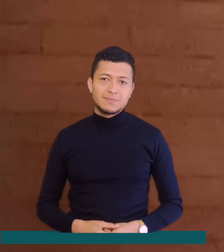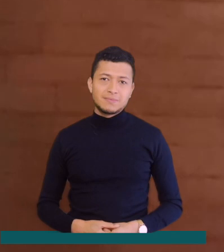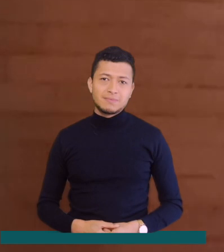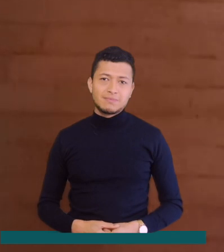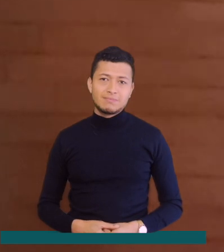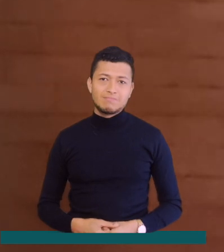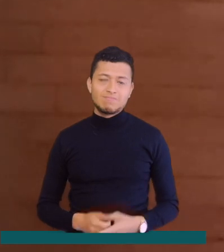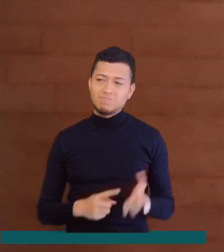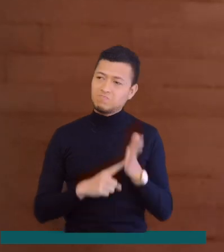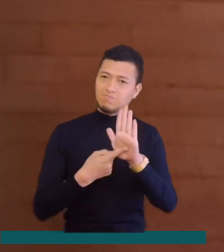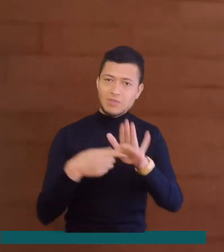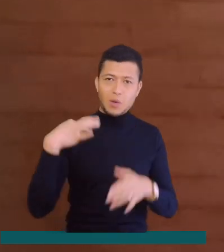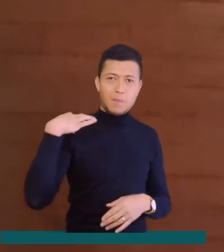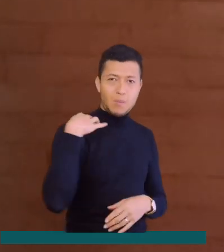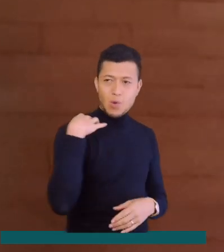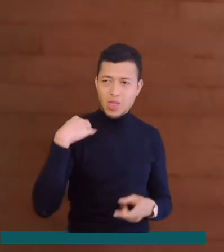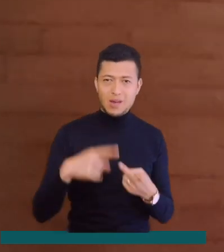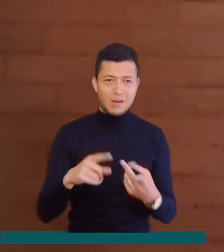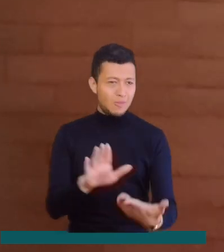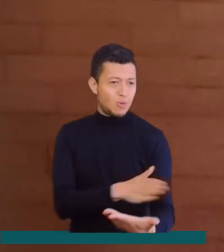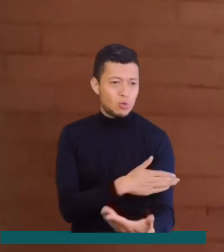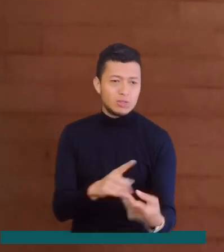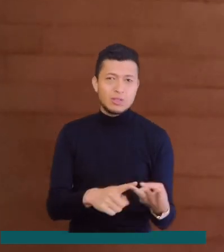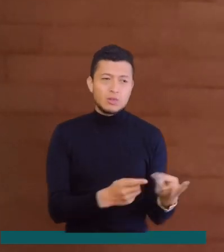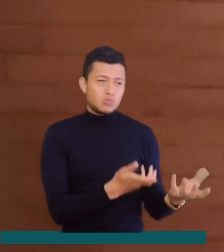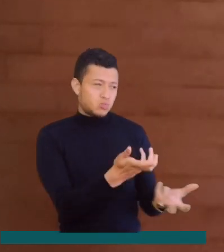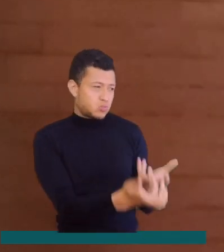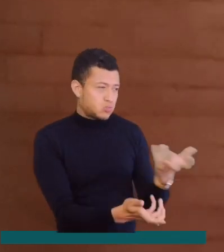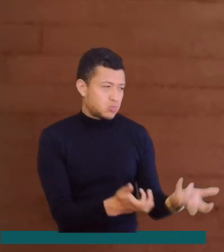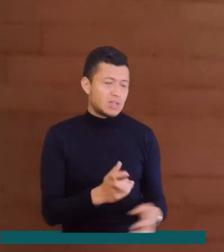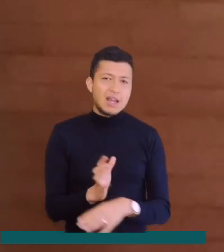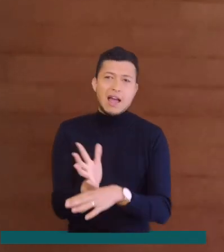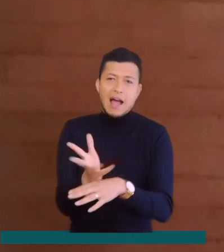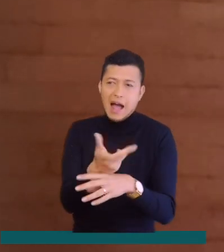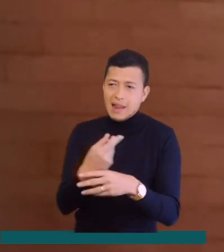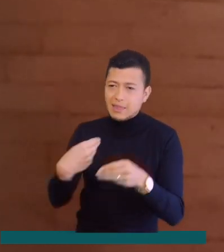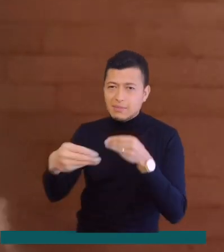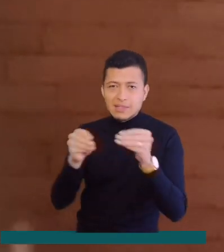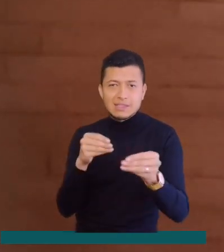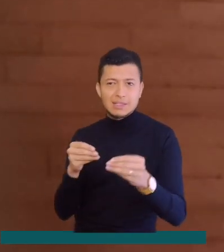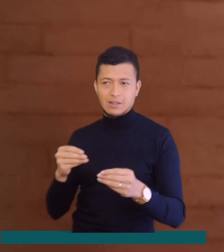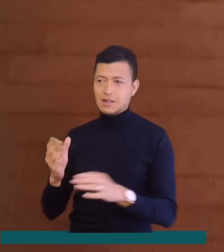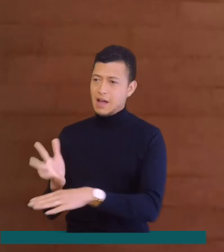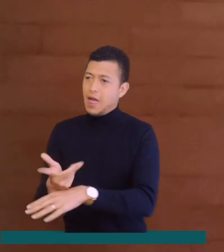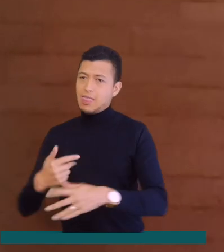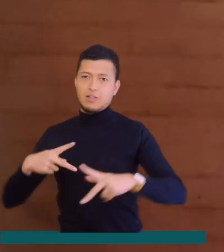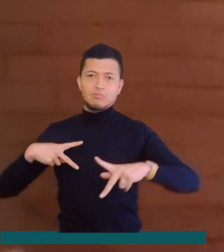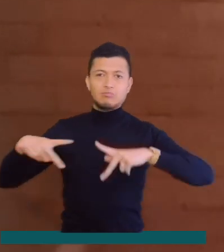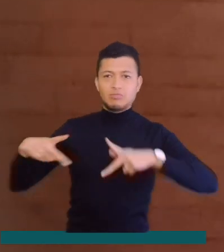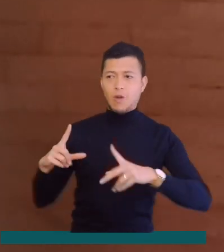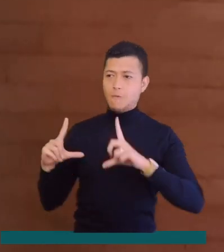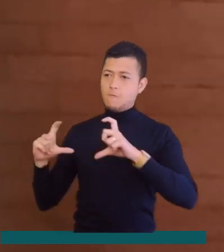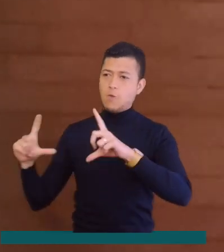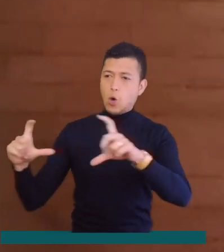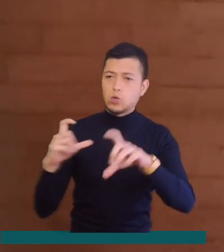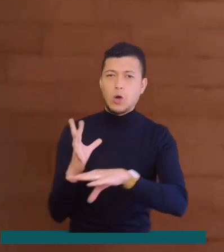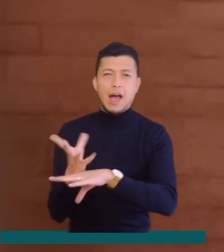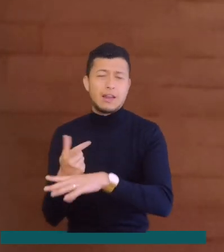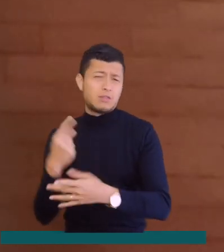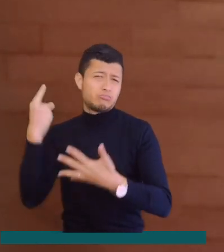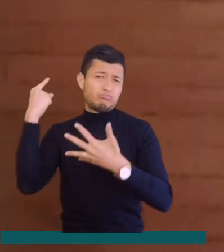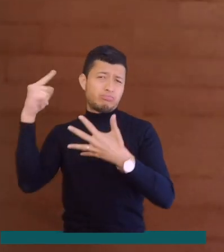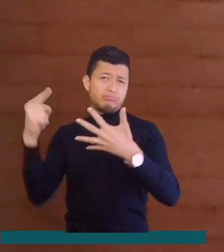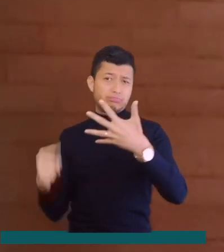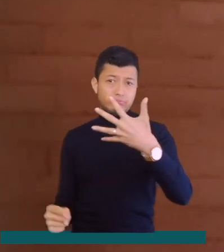reencontrar con la moda, con la música, con la gastronomía, con las artes plásticas, escénicas, fotografía, artesanía.